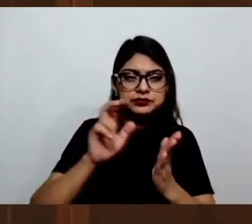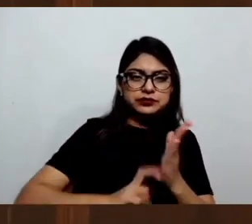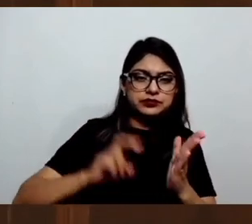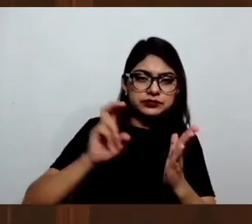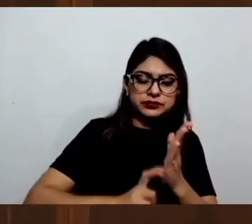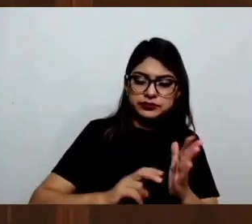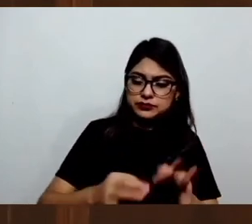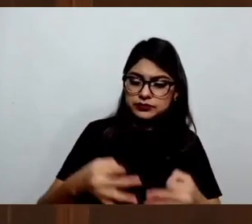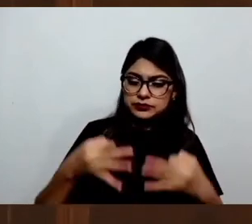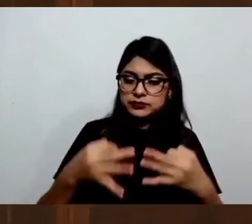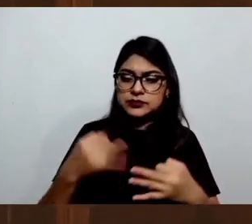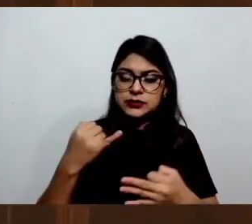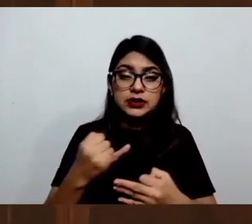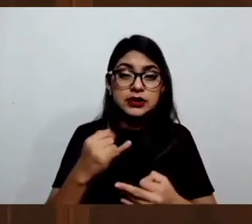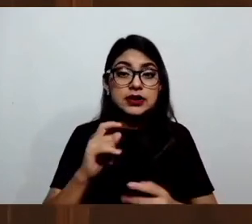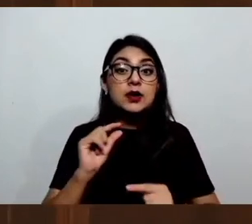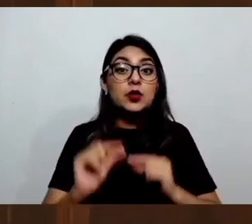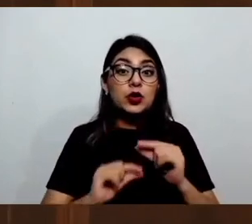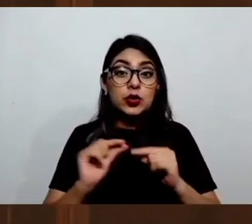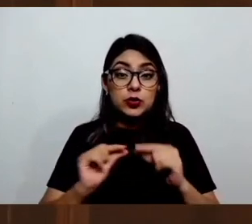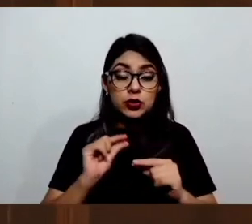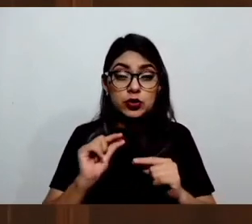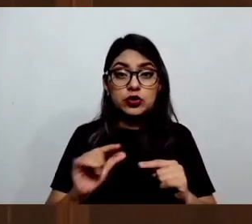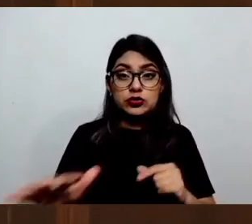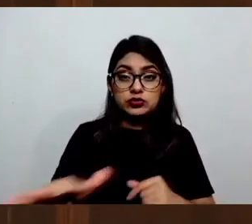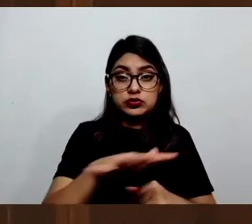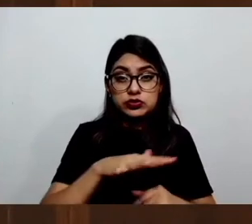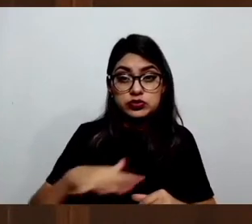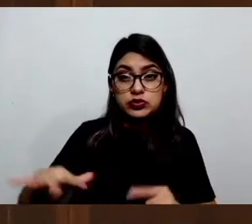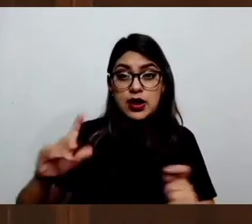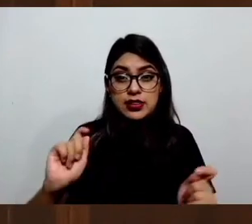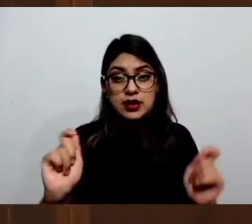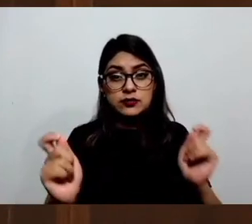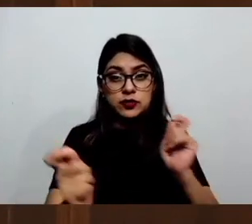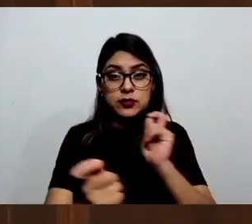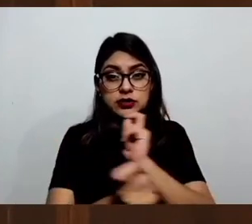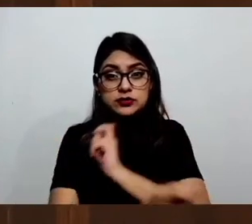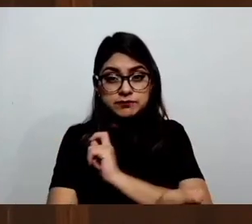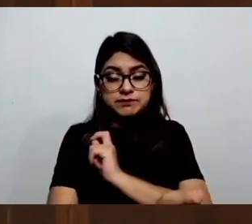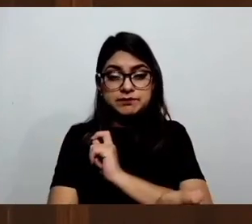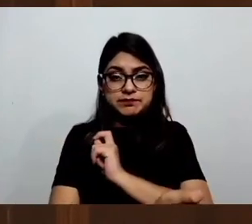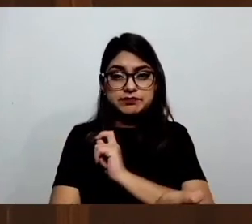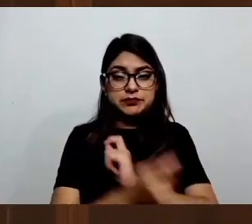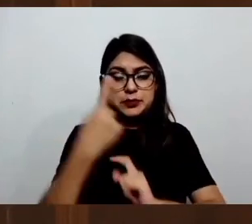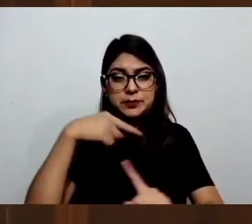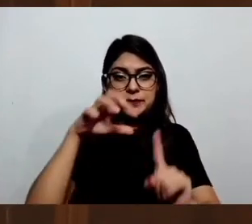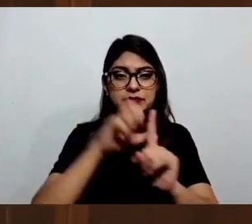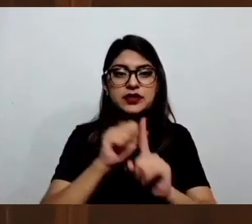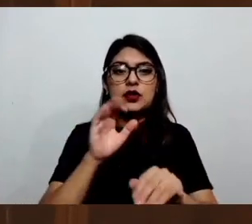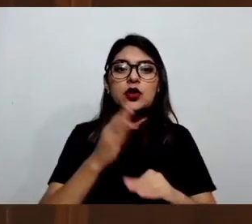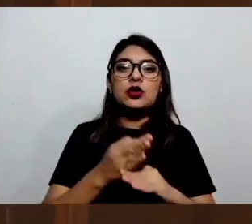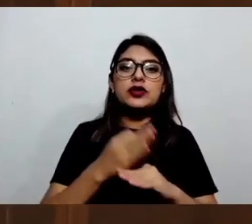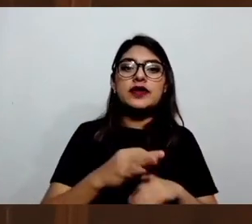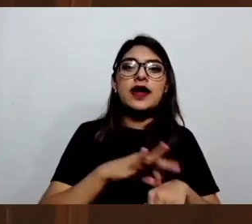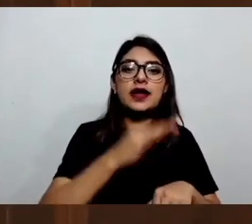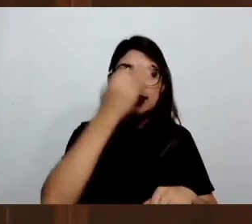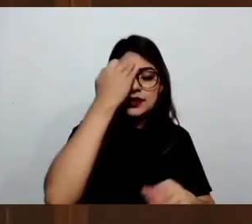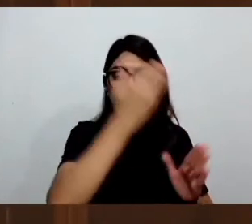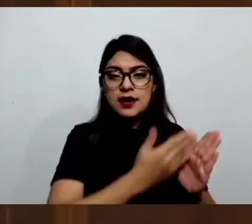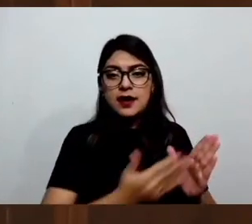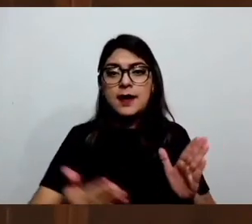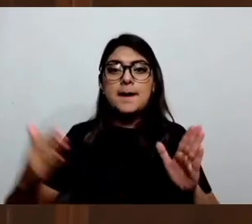estamos obligados también a generar, porque estamos viviendo tiempos de cambio, tiempos de transformación.